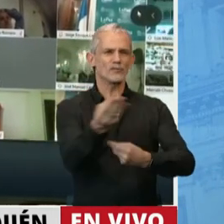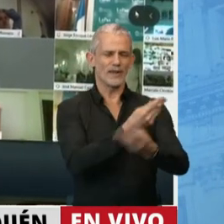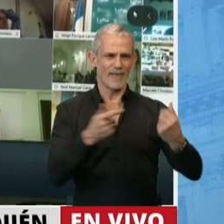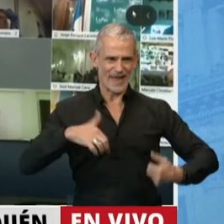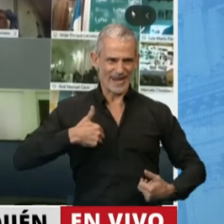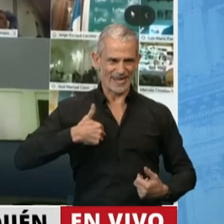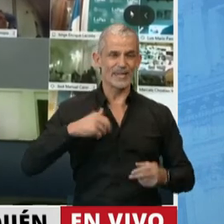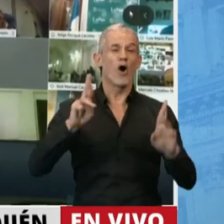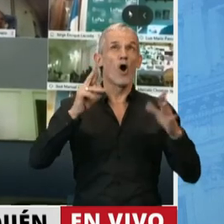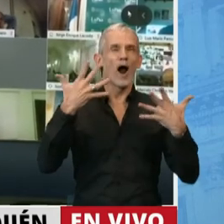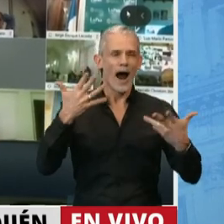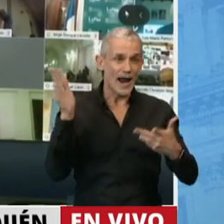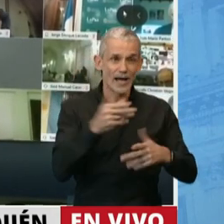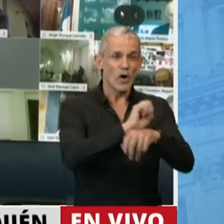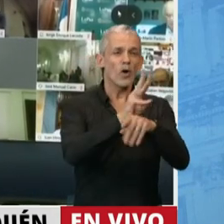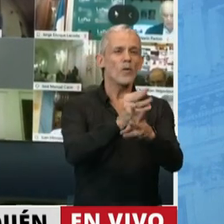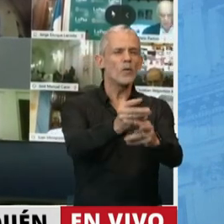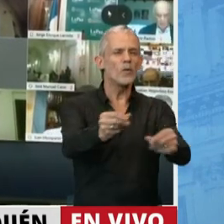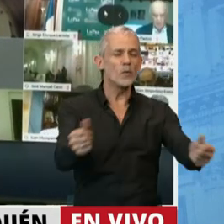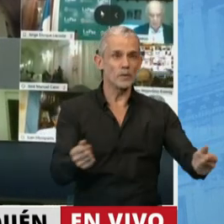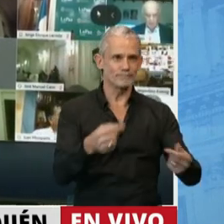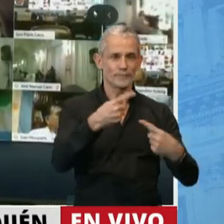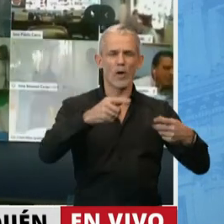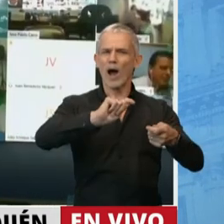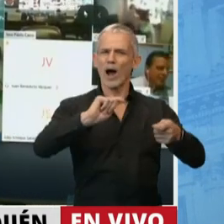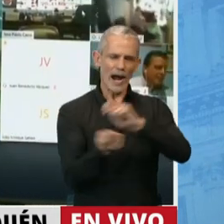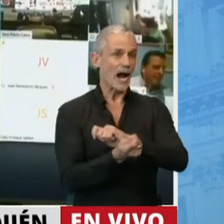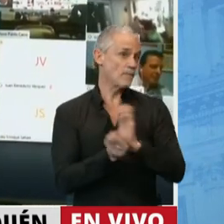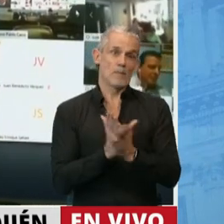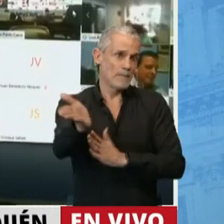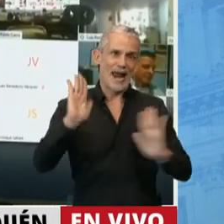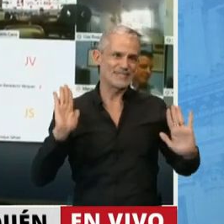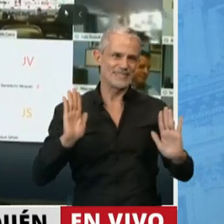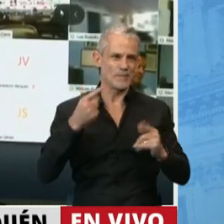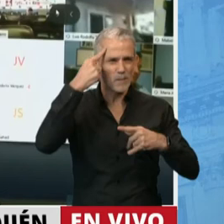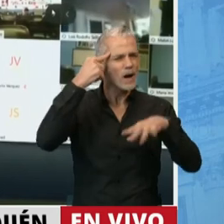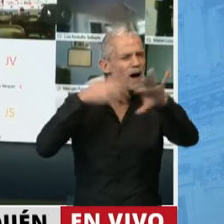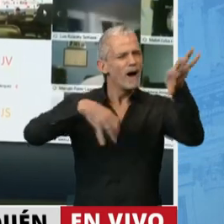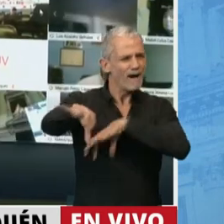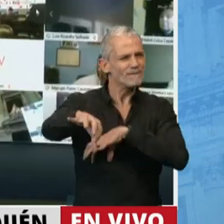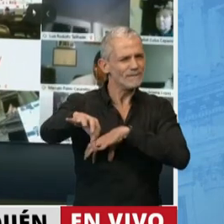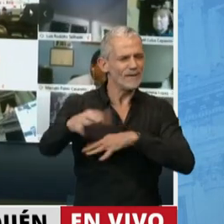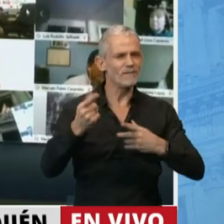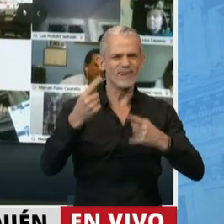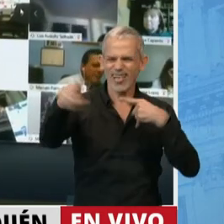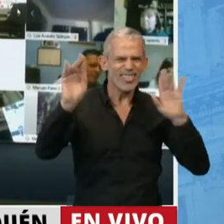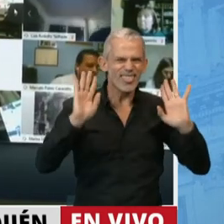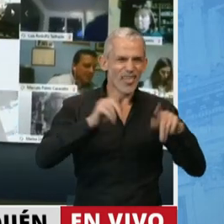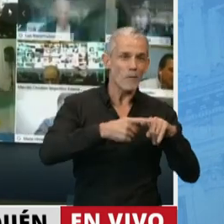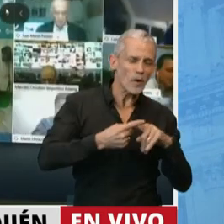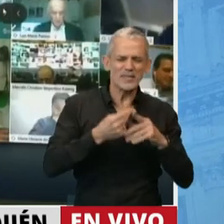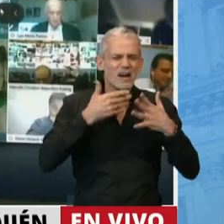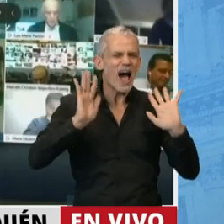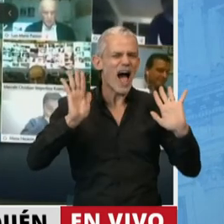Ojalá que cuando todo esto pase, las cosas cambien de manera permanente y ponerse en el lugar del otro sin distinciones sea